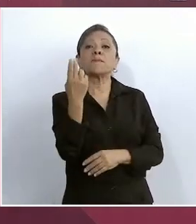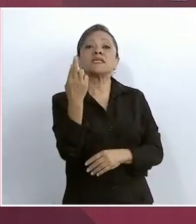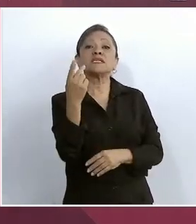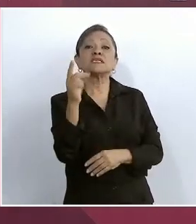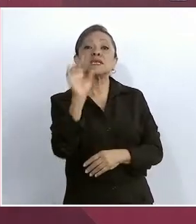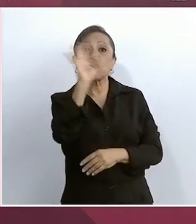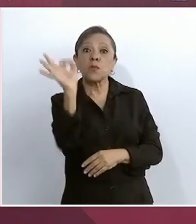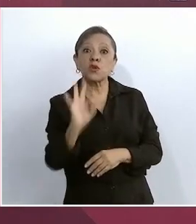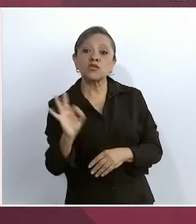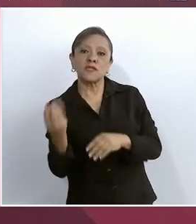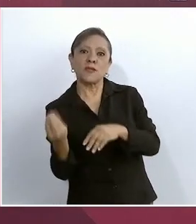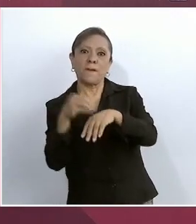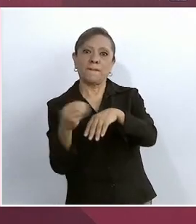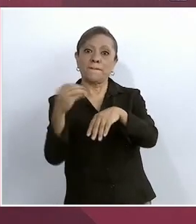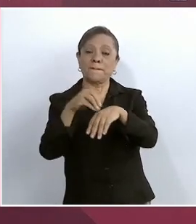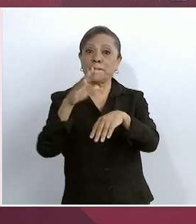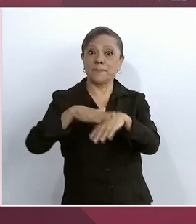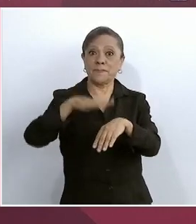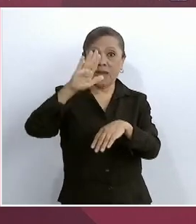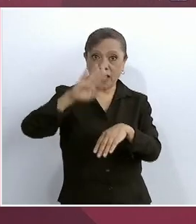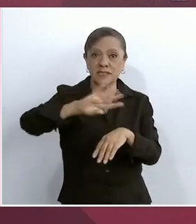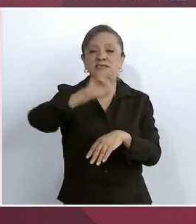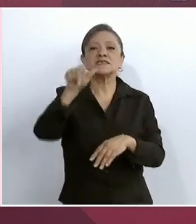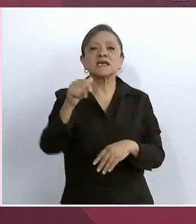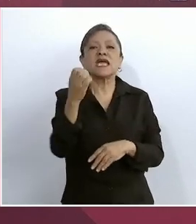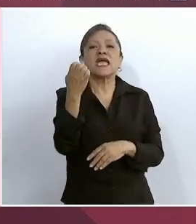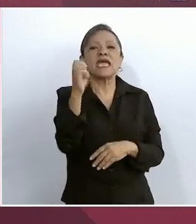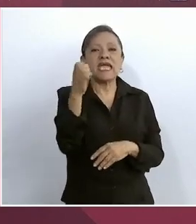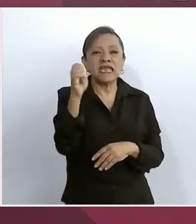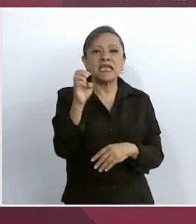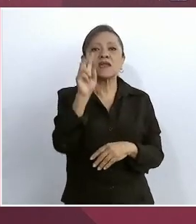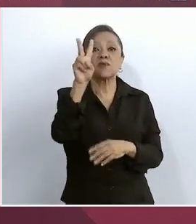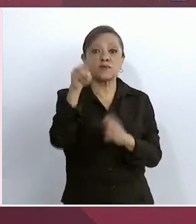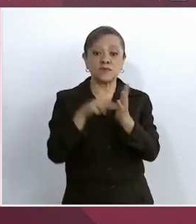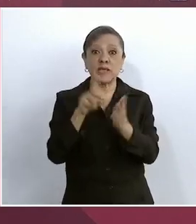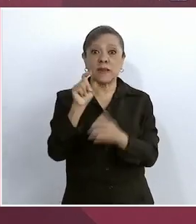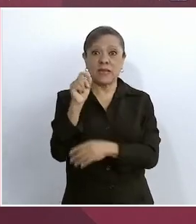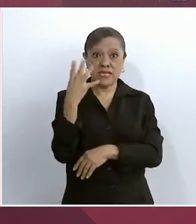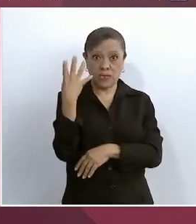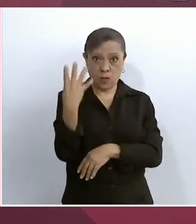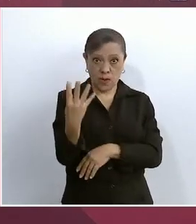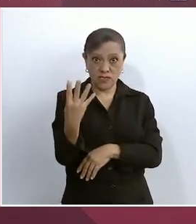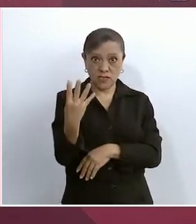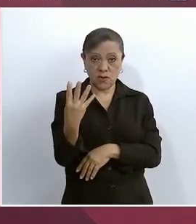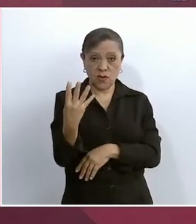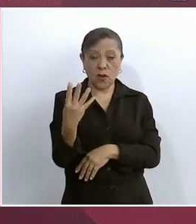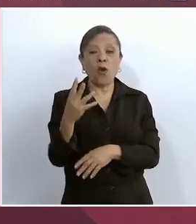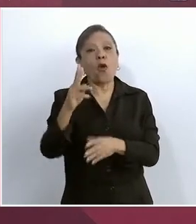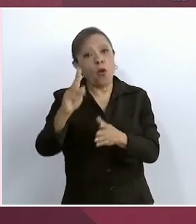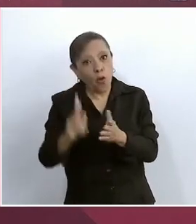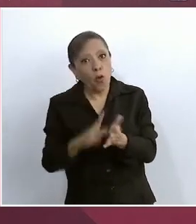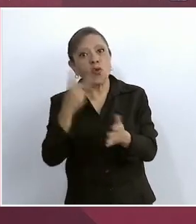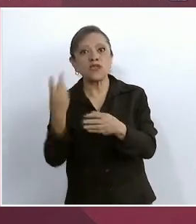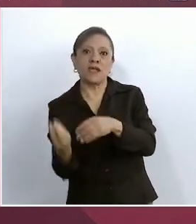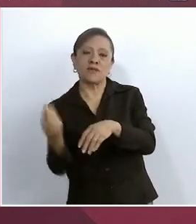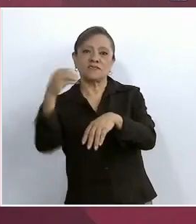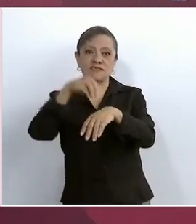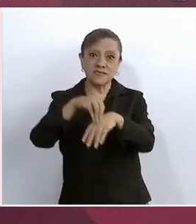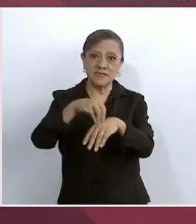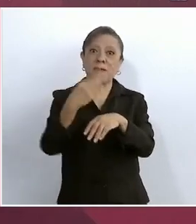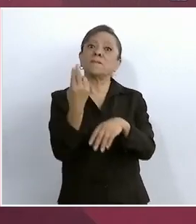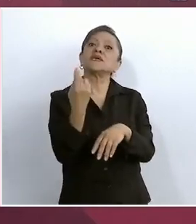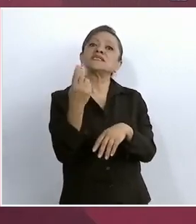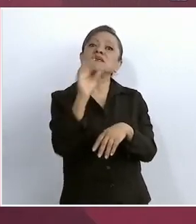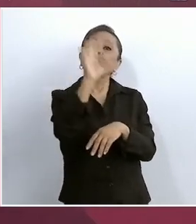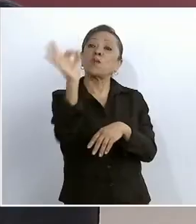ciento más y en enero del 24 otro incremento del 25 por